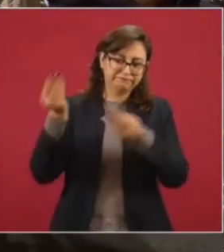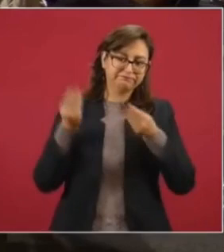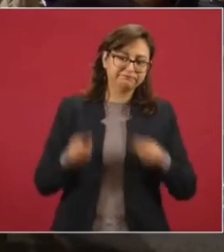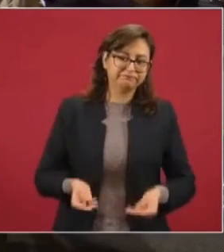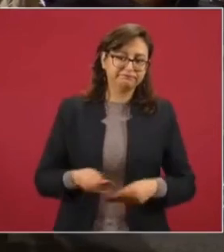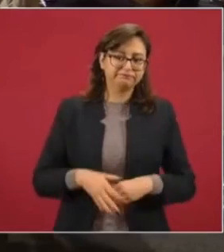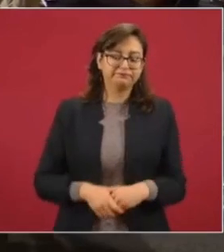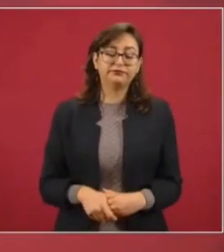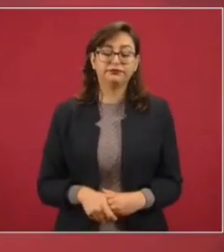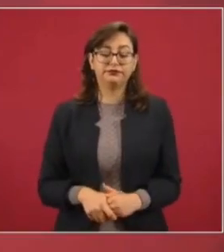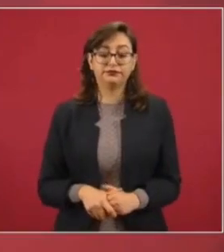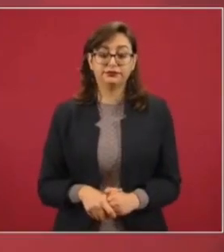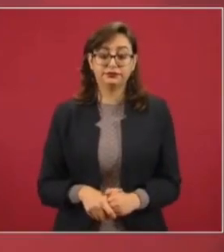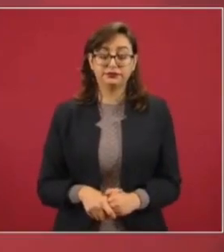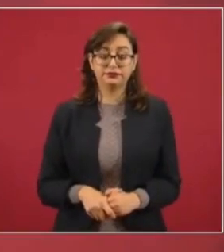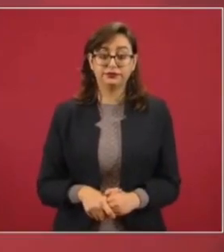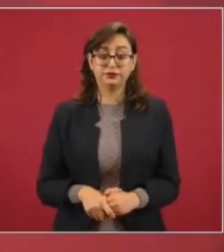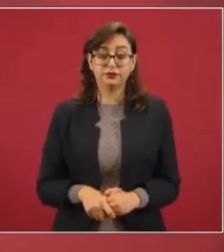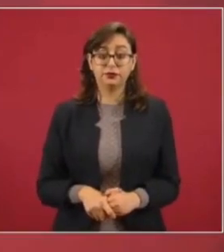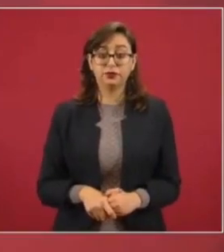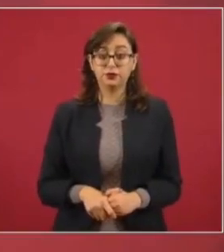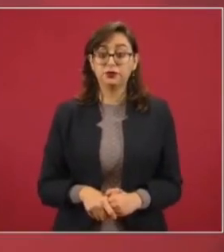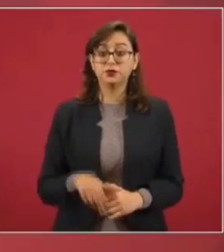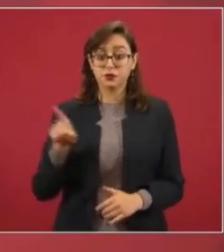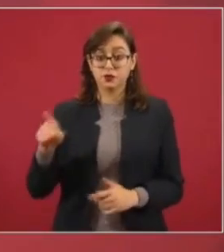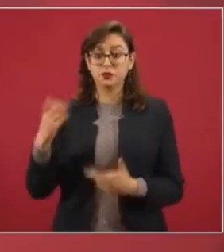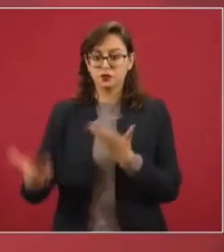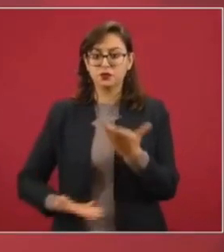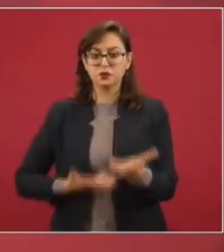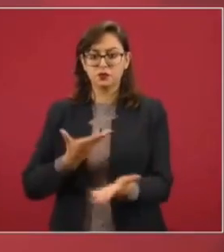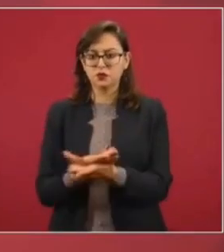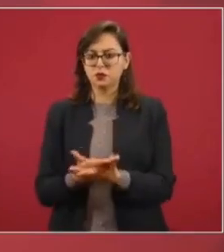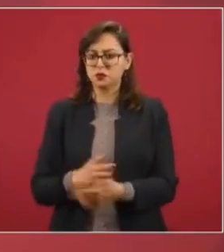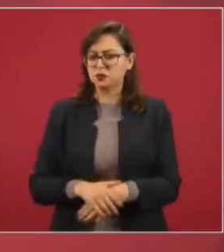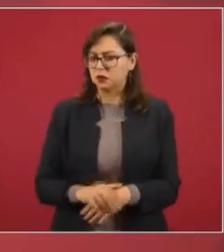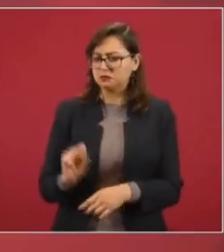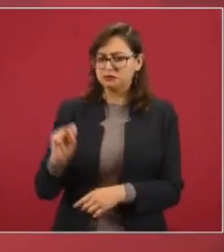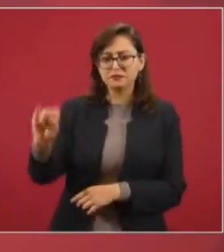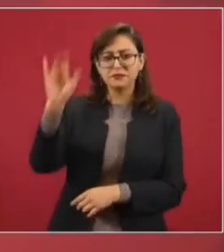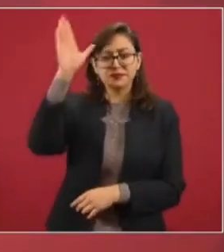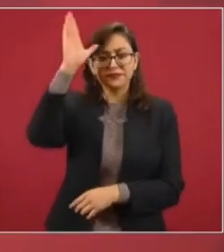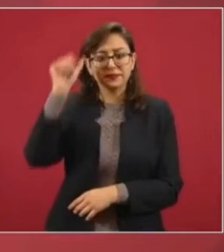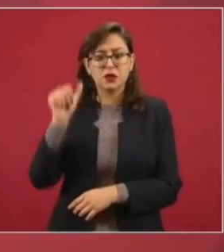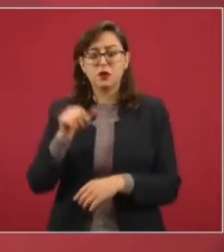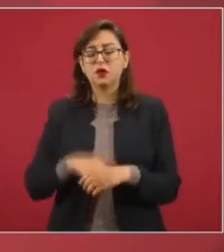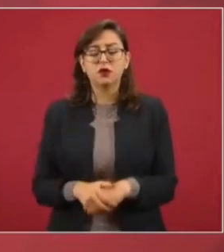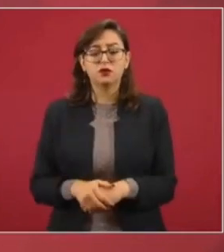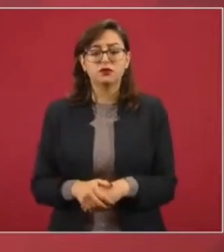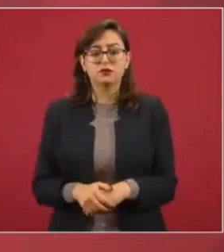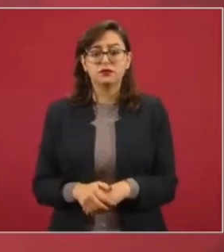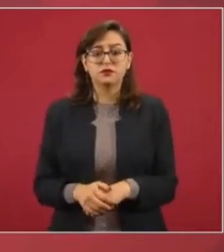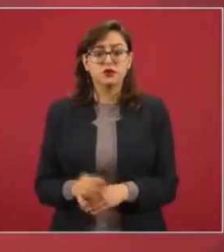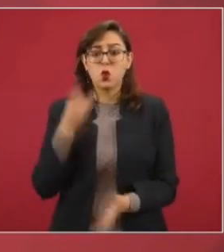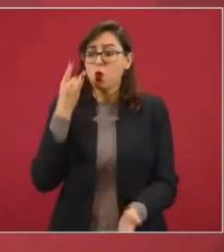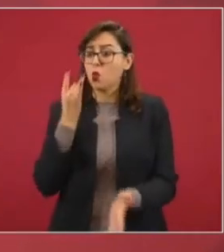de dólares. Me hicieron la propuesta, dije, adelante, que nos reparen el daño.